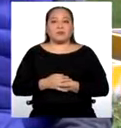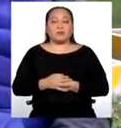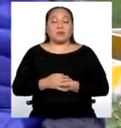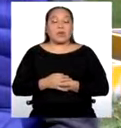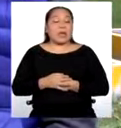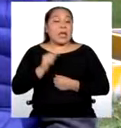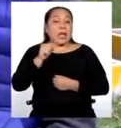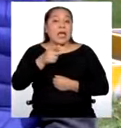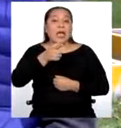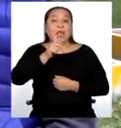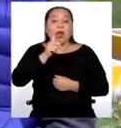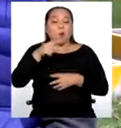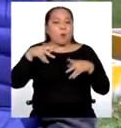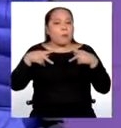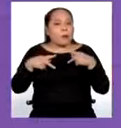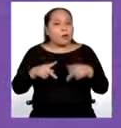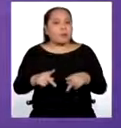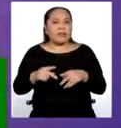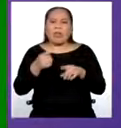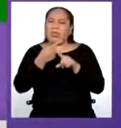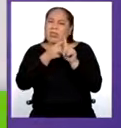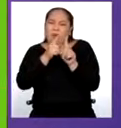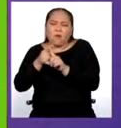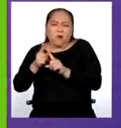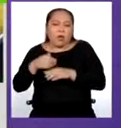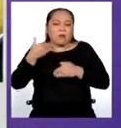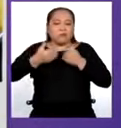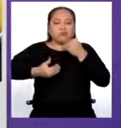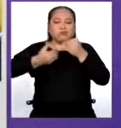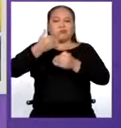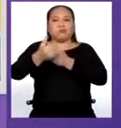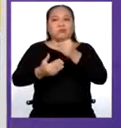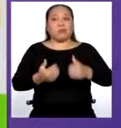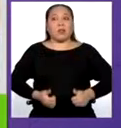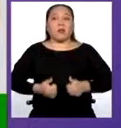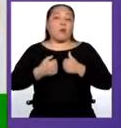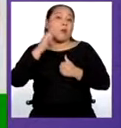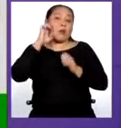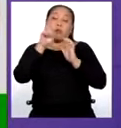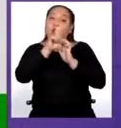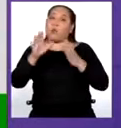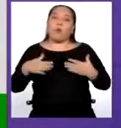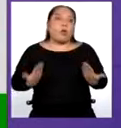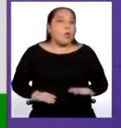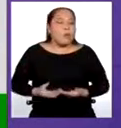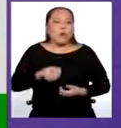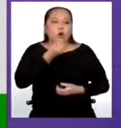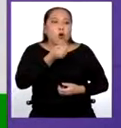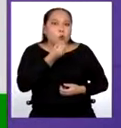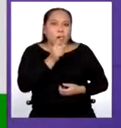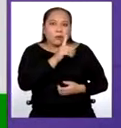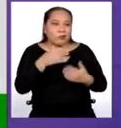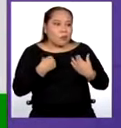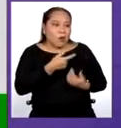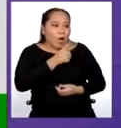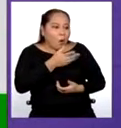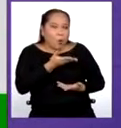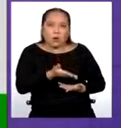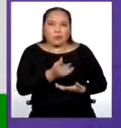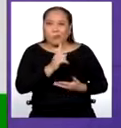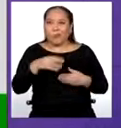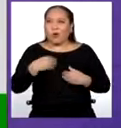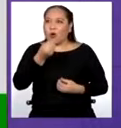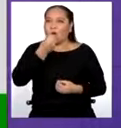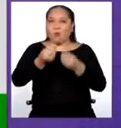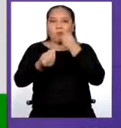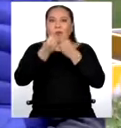Bueno, el agua permite un montón de procesos en la vida, ¿no? No podríamos, por ejemplo, alimentarnos si no tuviéramos agua, ¿no? El agua permite que